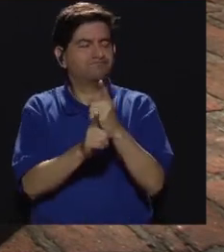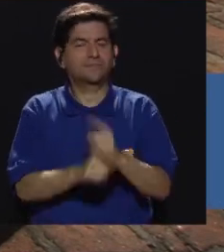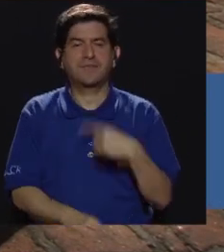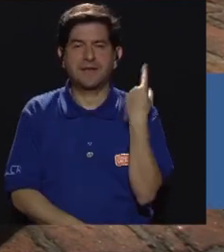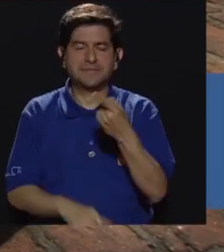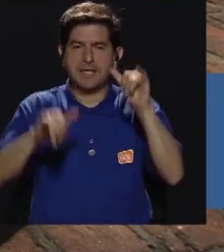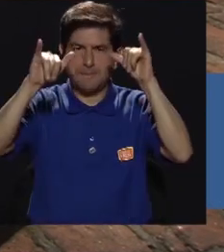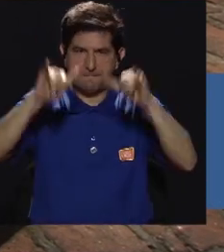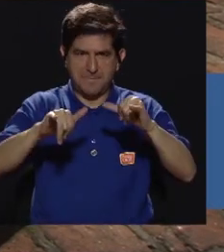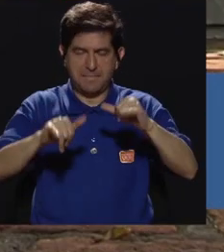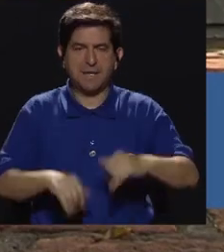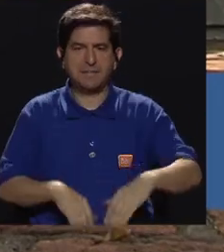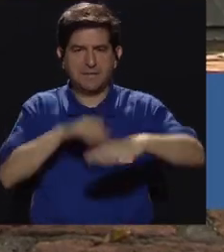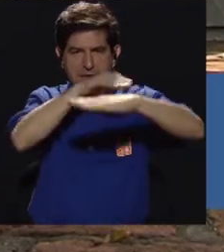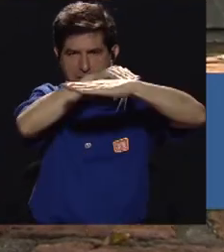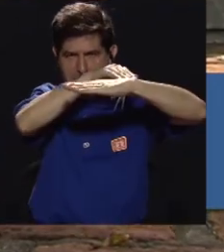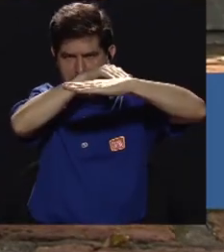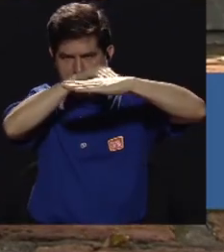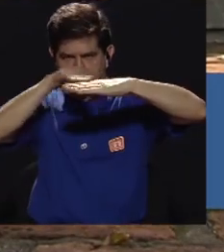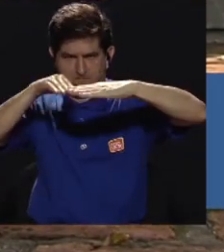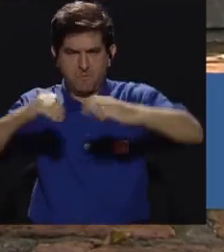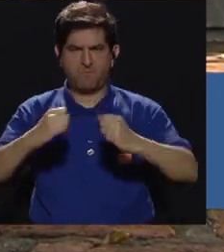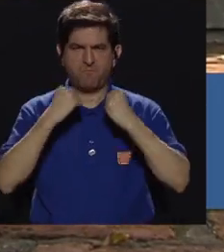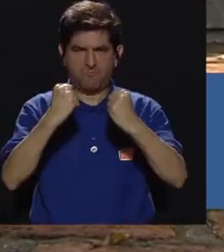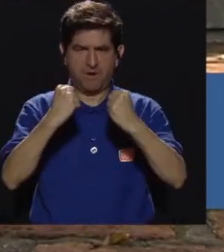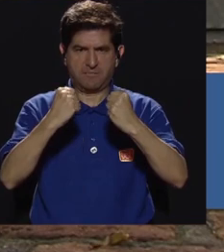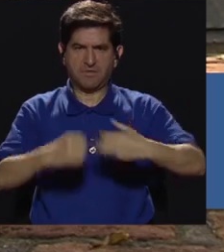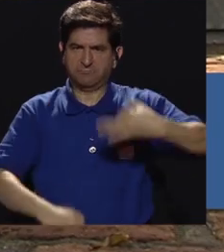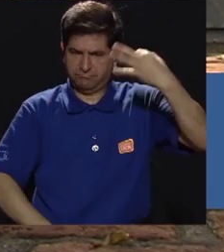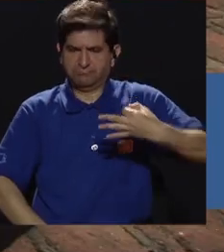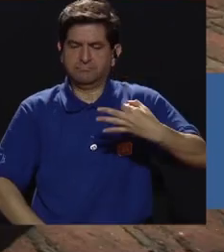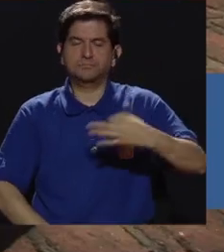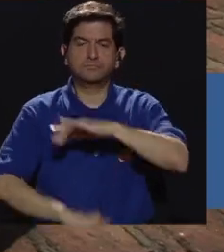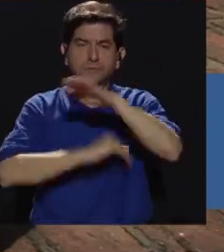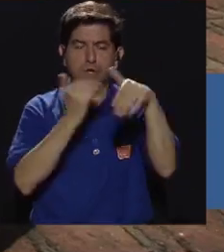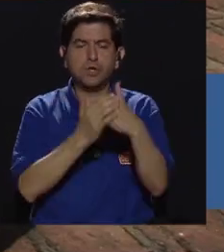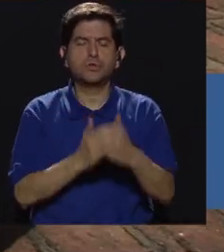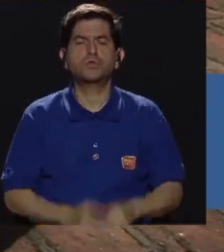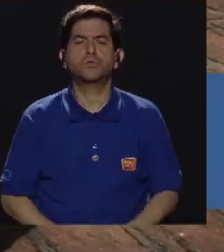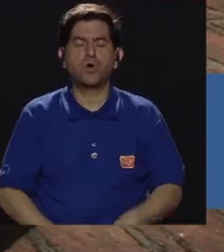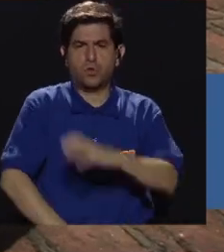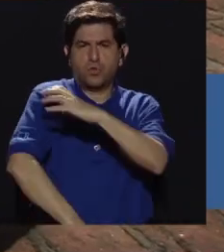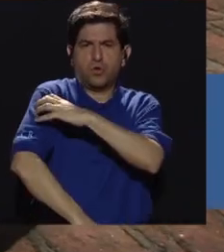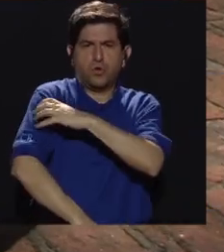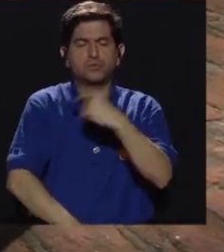una postura fuerte y firme, para que toda la musculatura anterior trabaje.